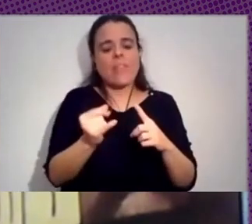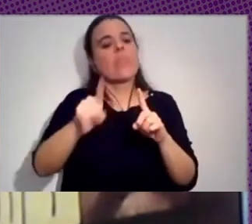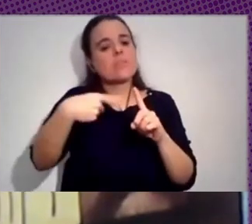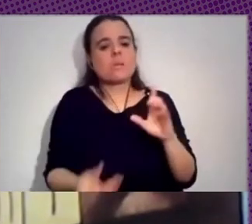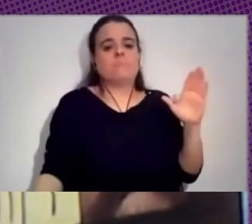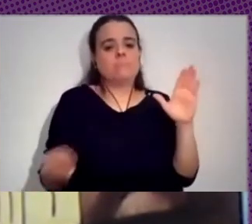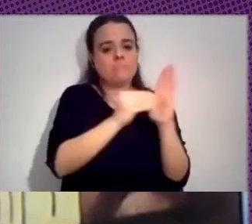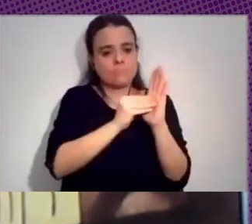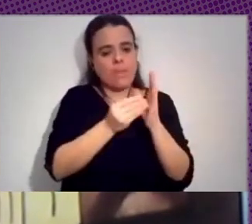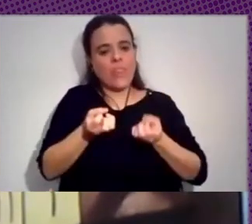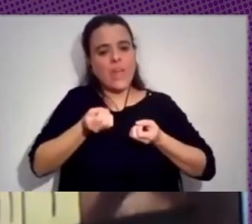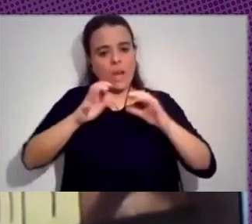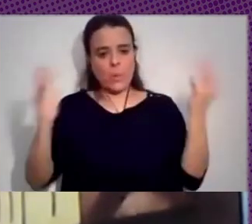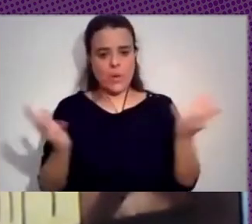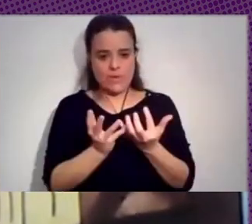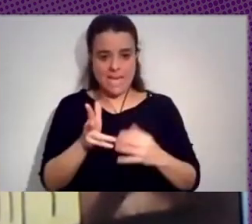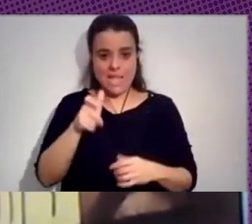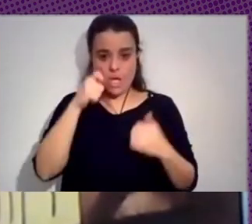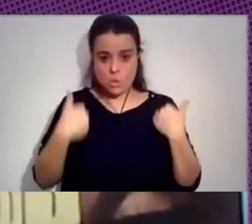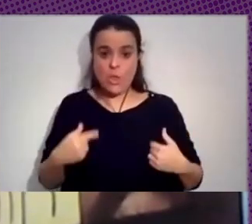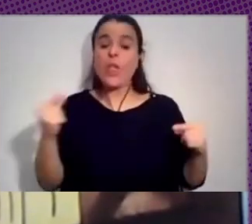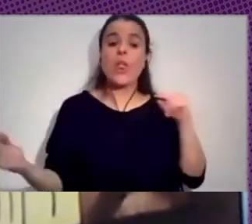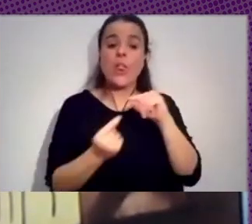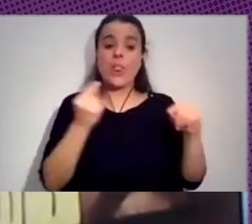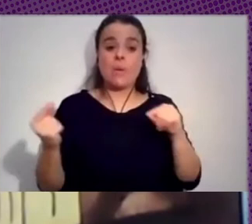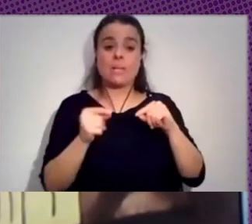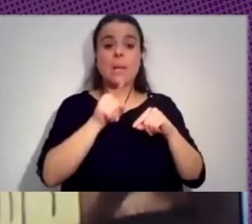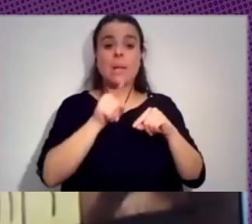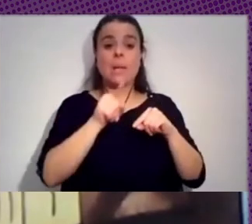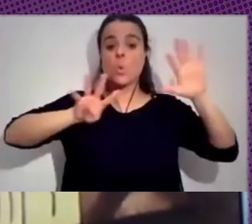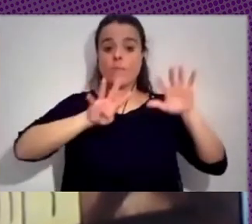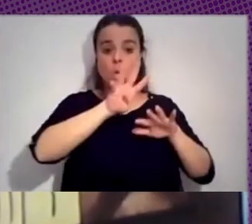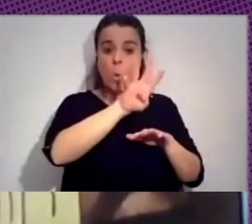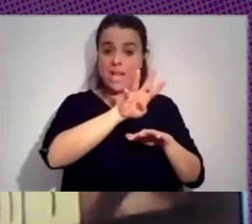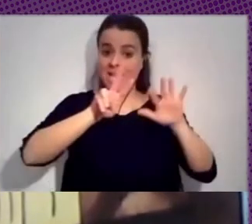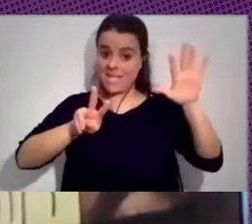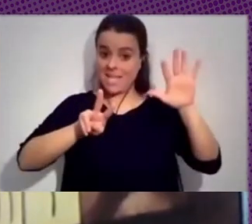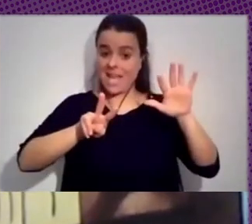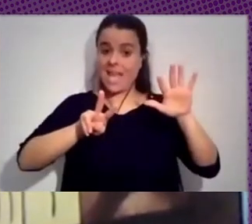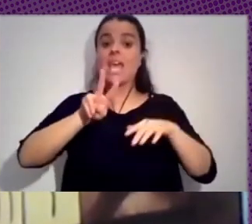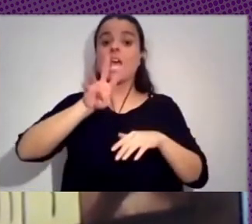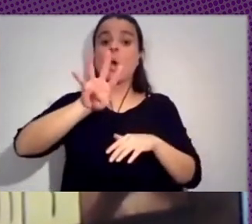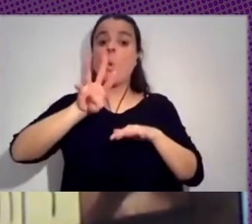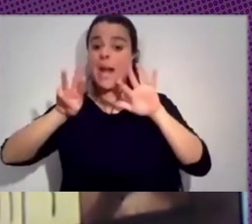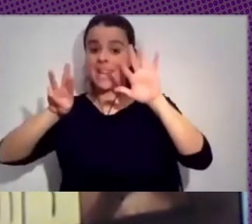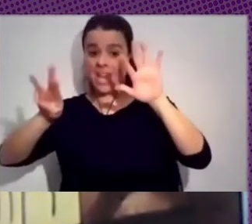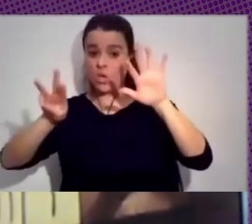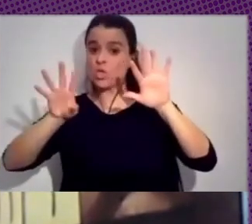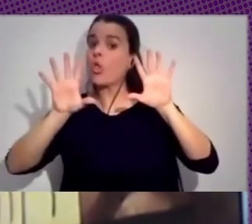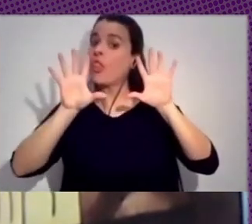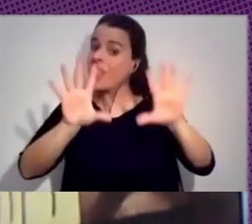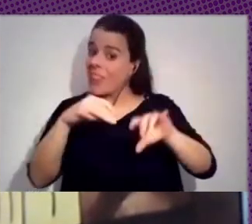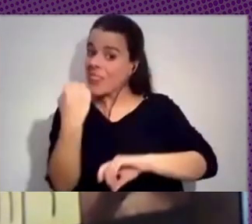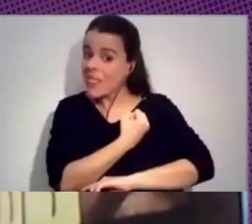Y ya en el debate que se dio entre 1947 y 1948, recordemos 1948, 10 de diciembre, se